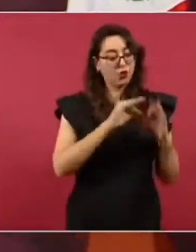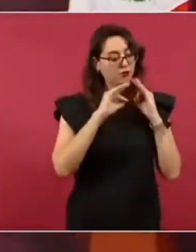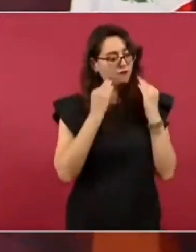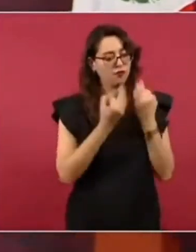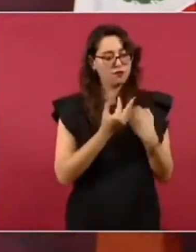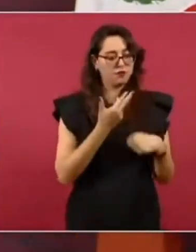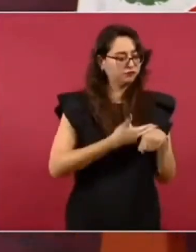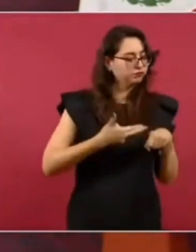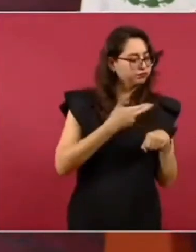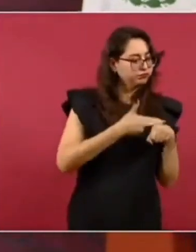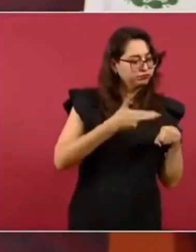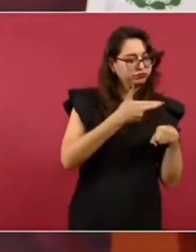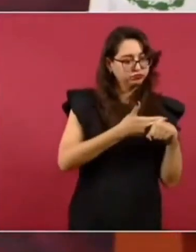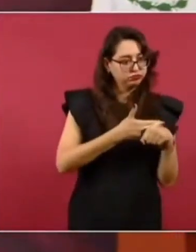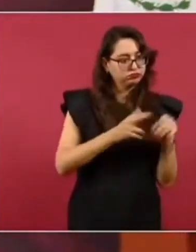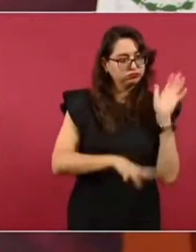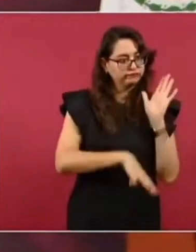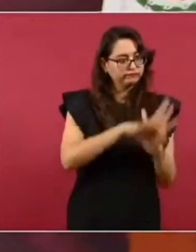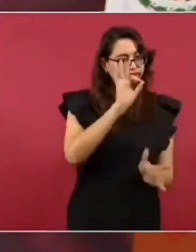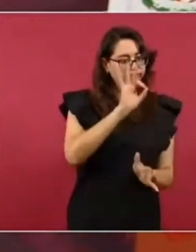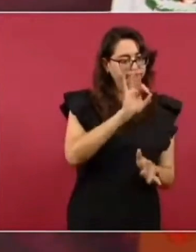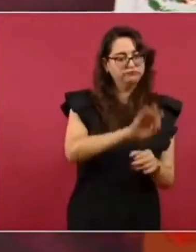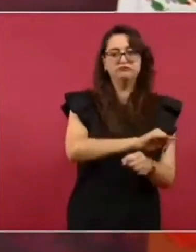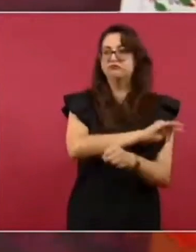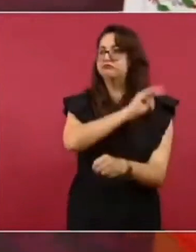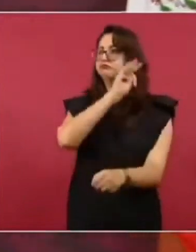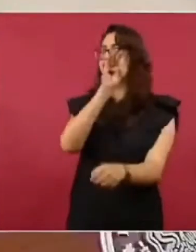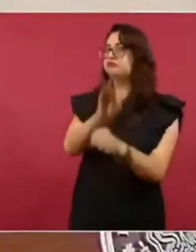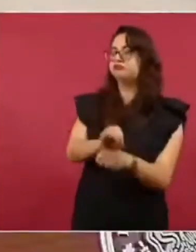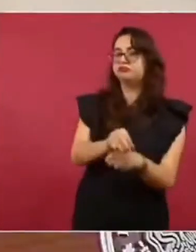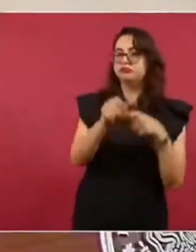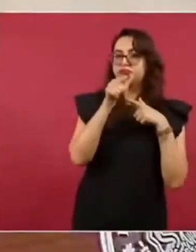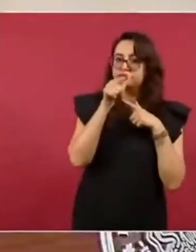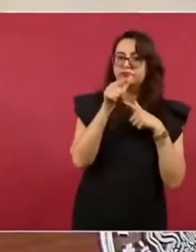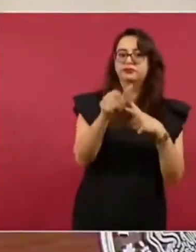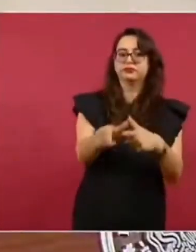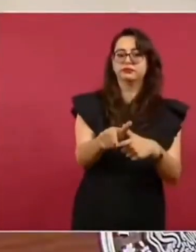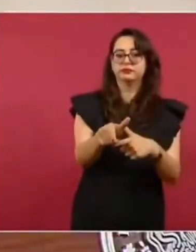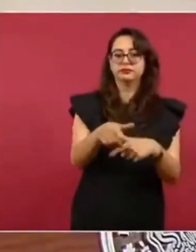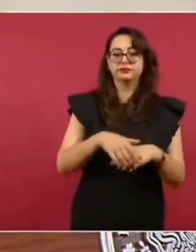no estoy inventando nada.